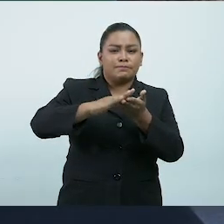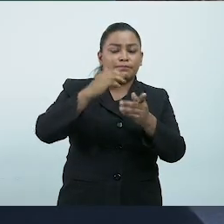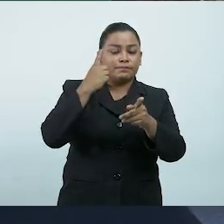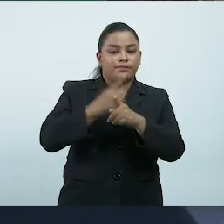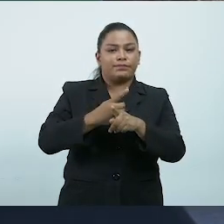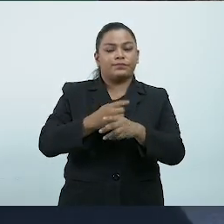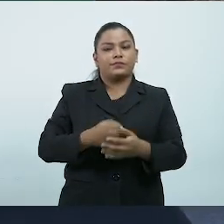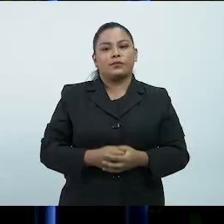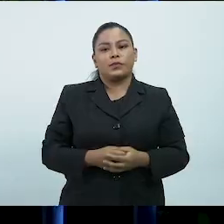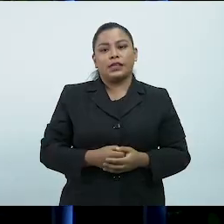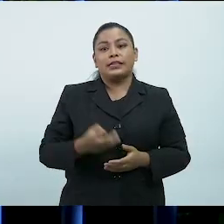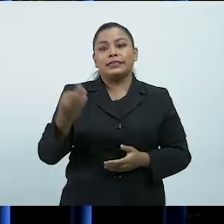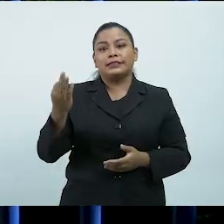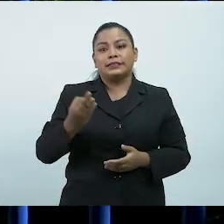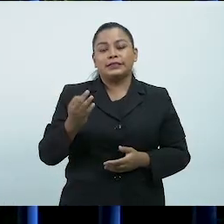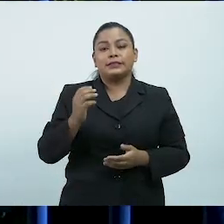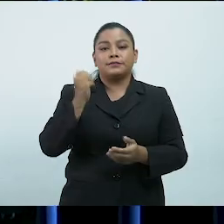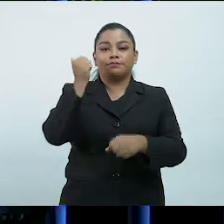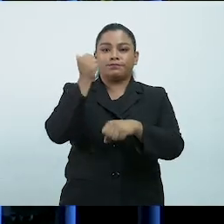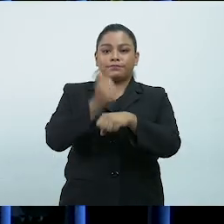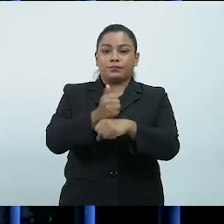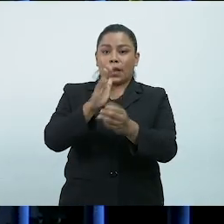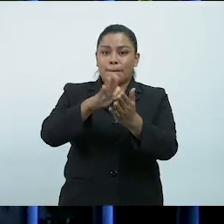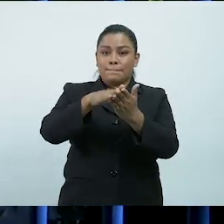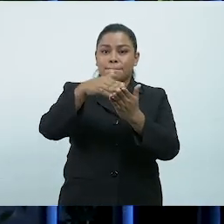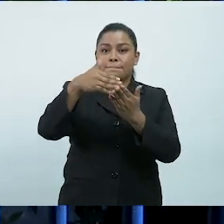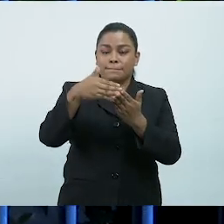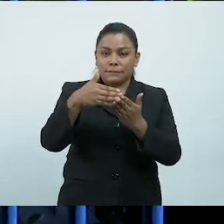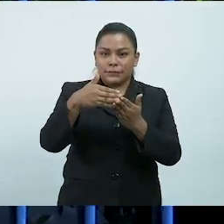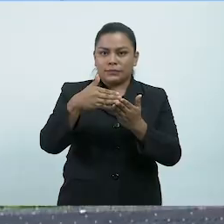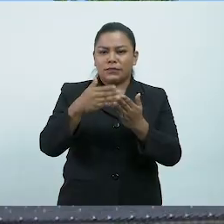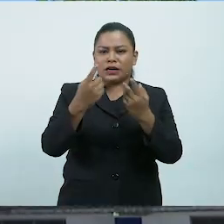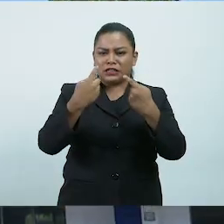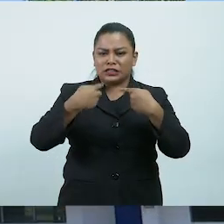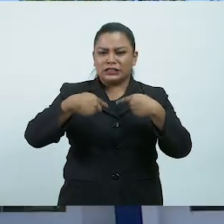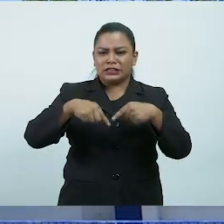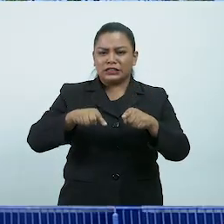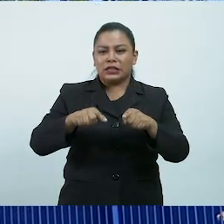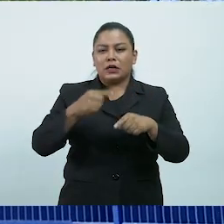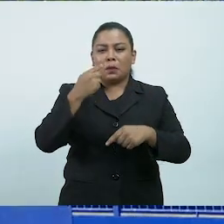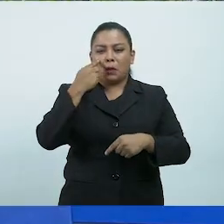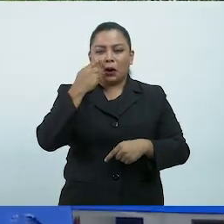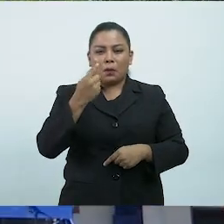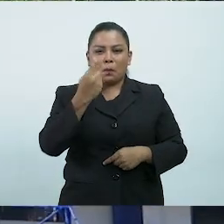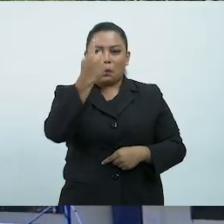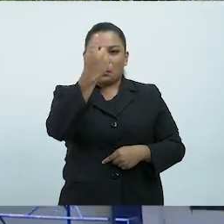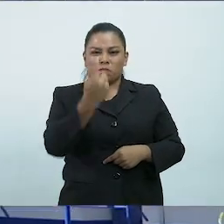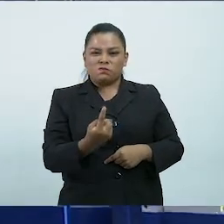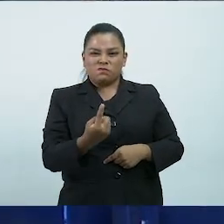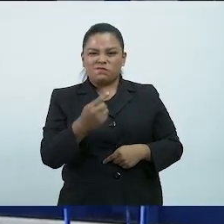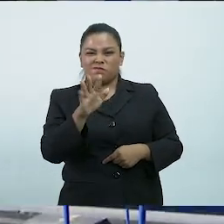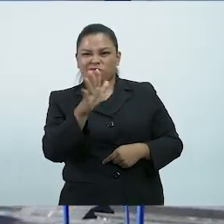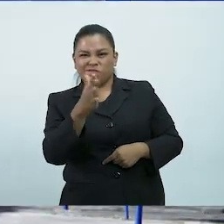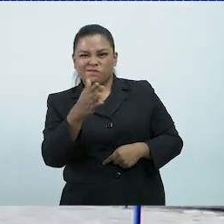Se debe establecer el plan de contingencia a seguir en casos de identificar personas con síntomas asociados a COVID